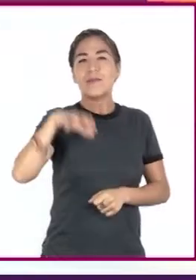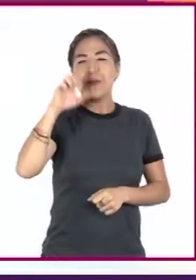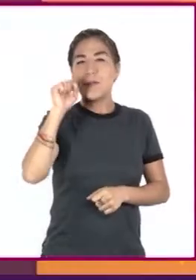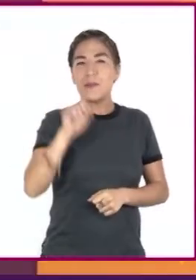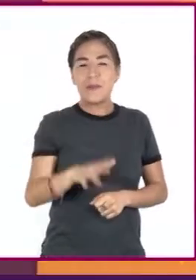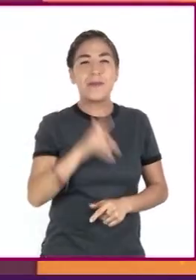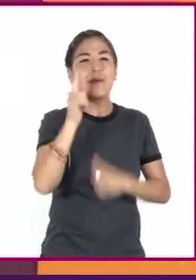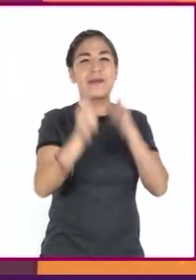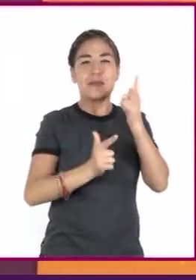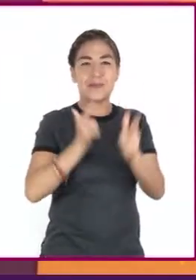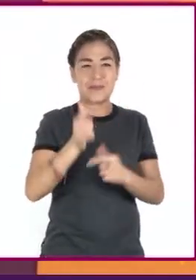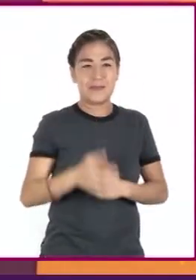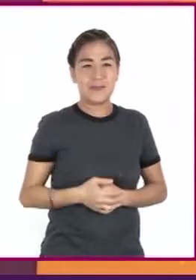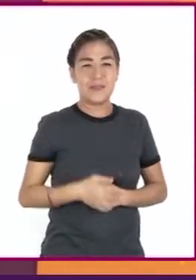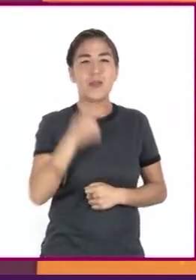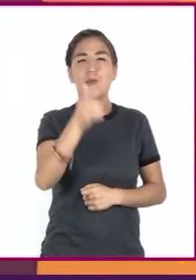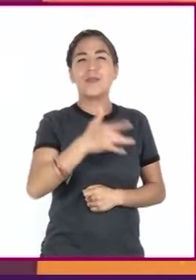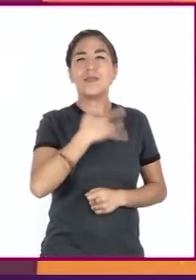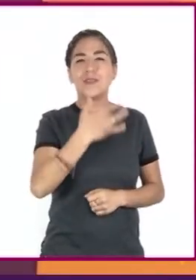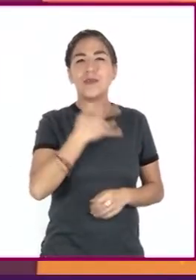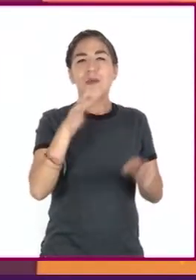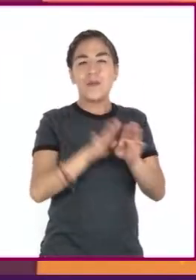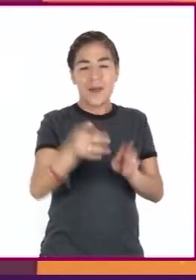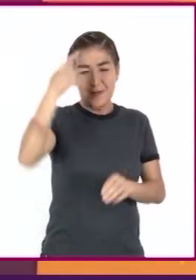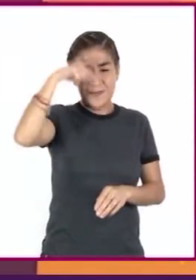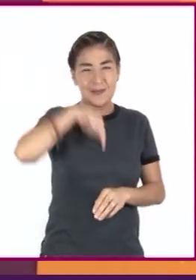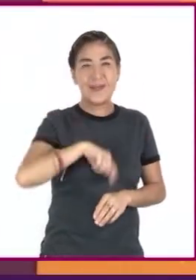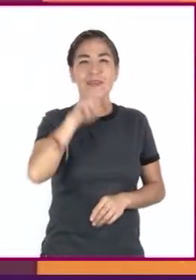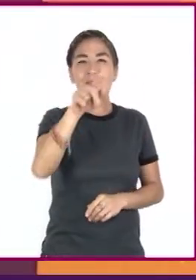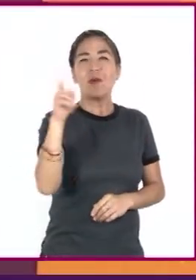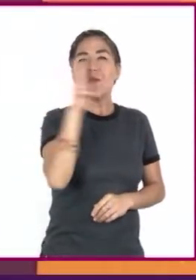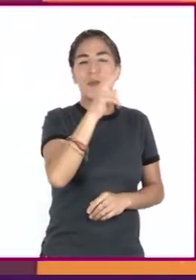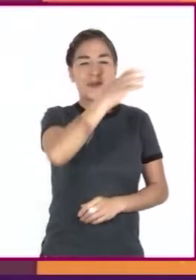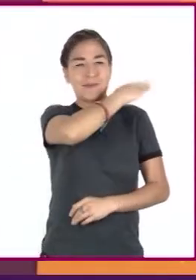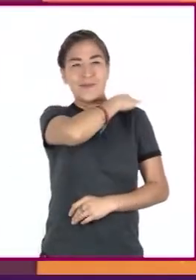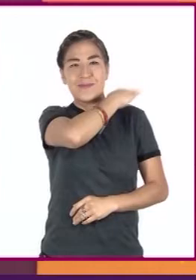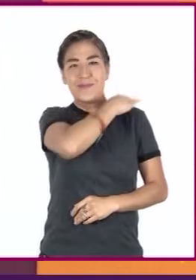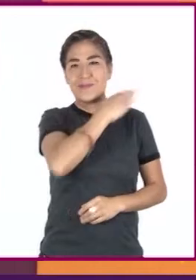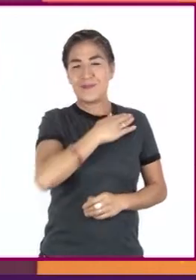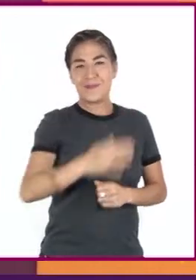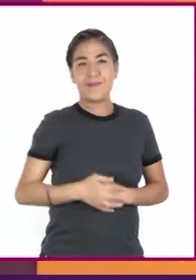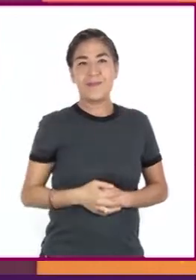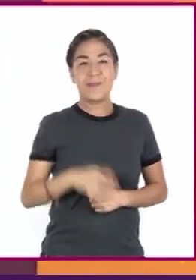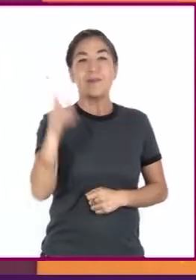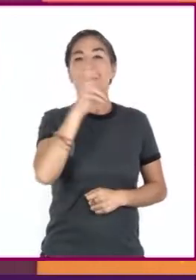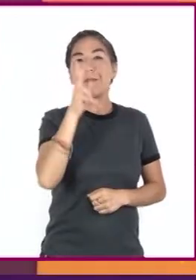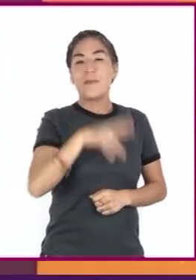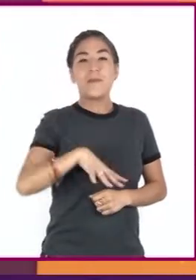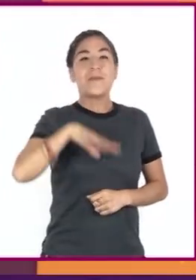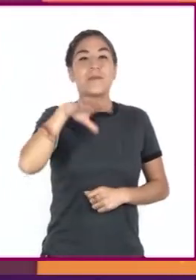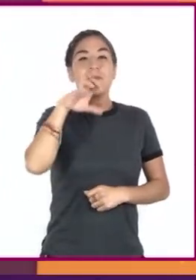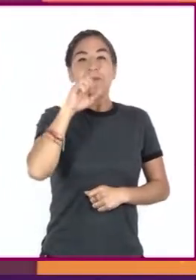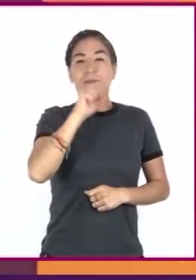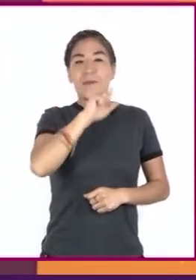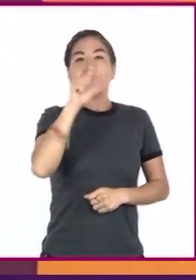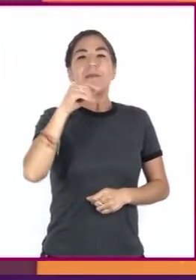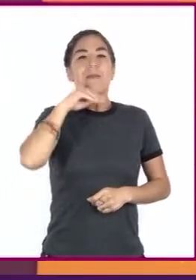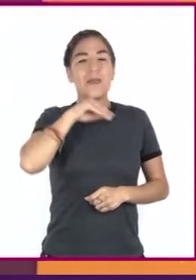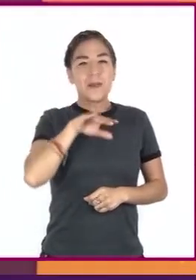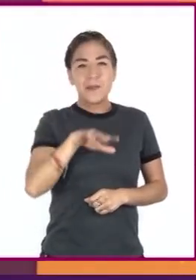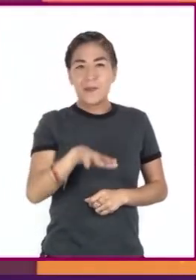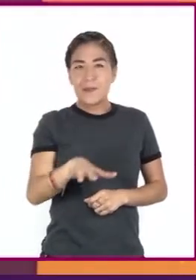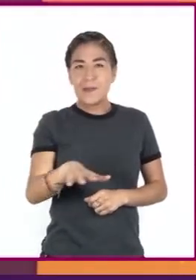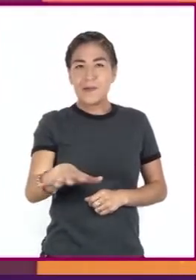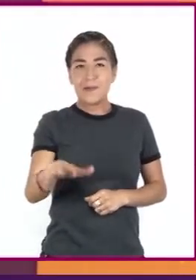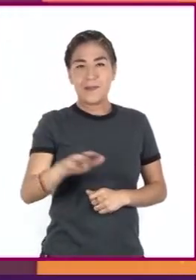Sientan cómo ingresa el aire en sus pulmones. Reténganlo por un momento. Ahora,